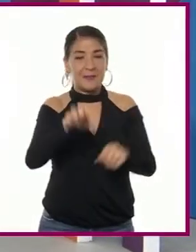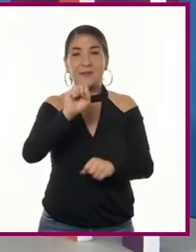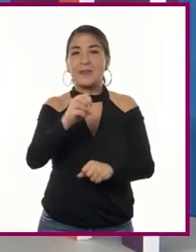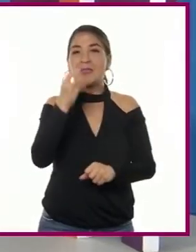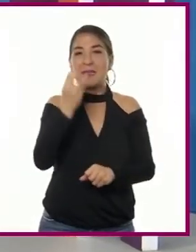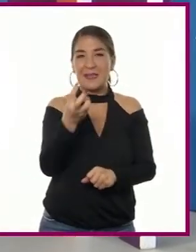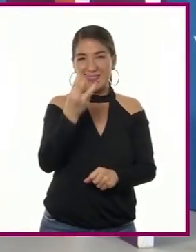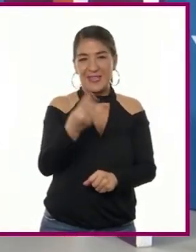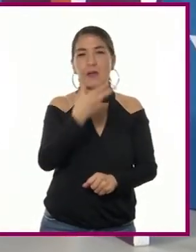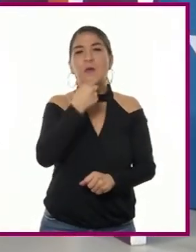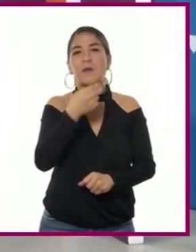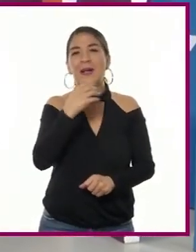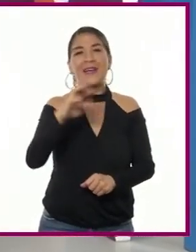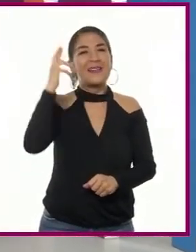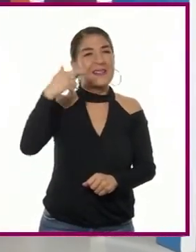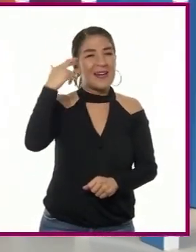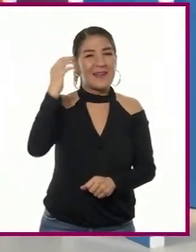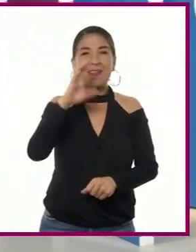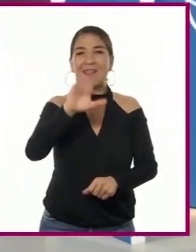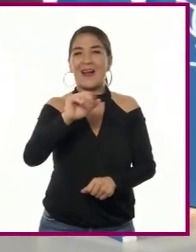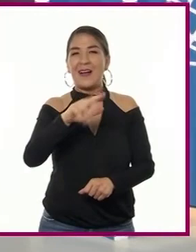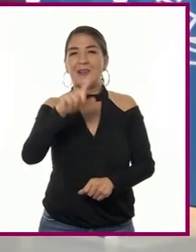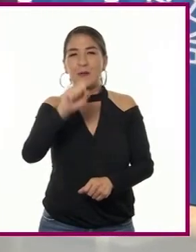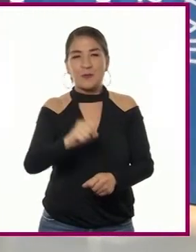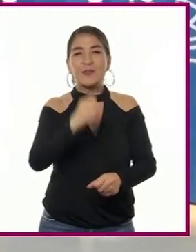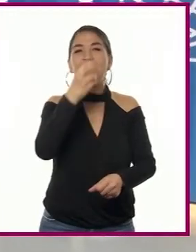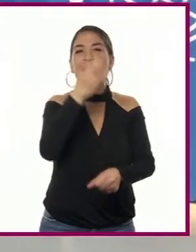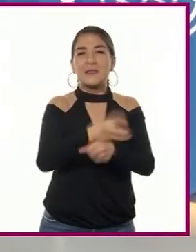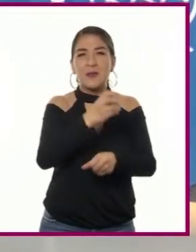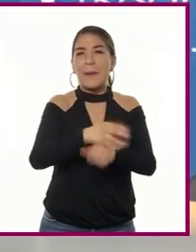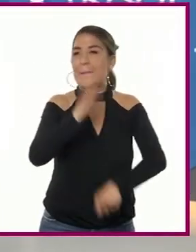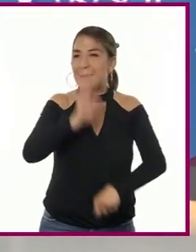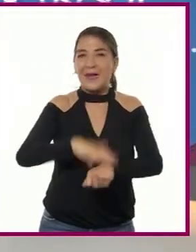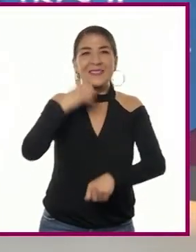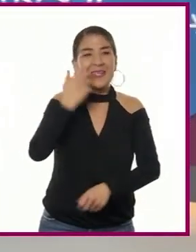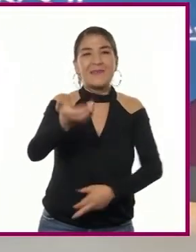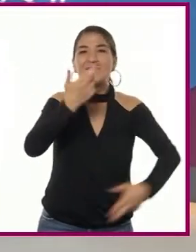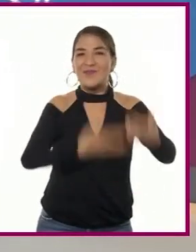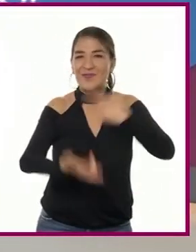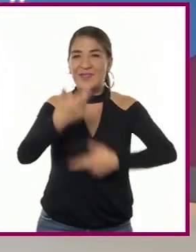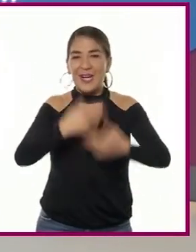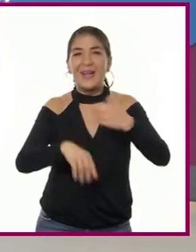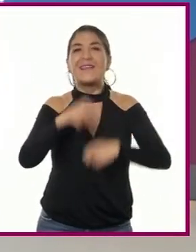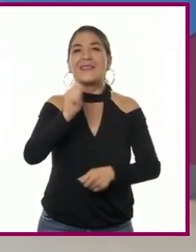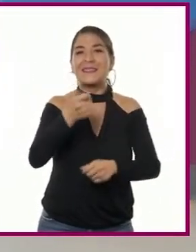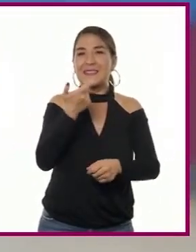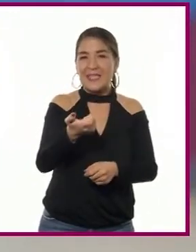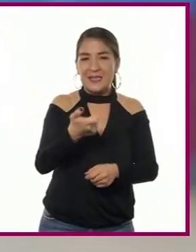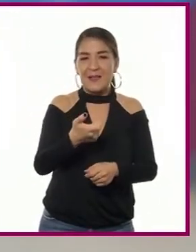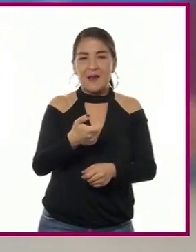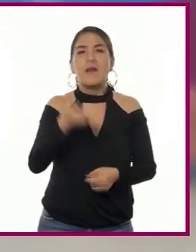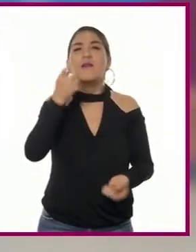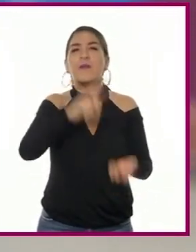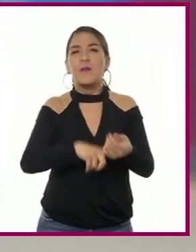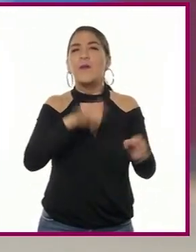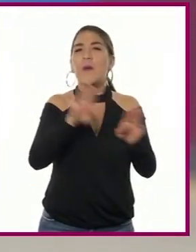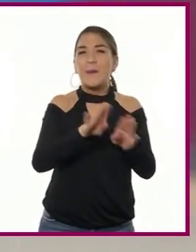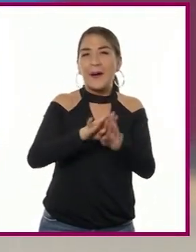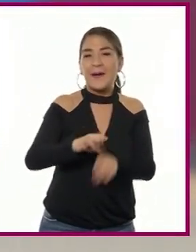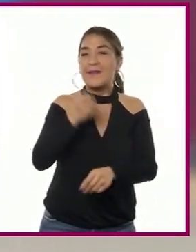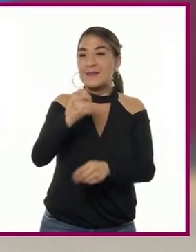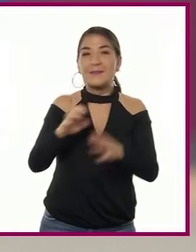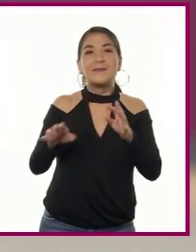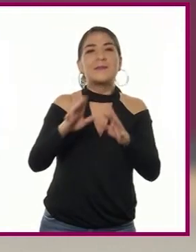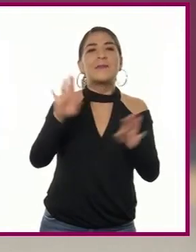Carlos III, buscando la manera de incrementar la cantidad de dinero que España recibía de la nueva España, decidió enviar al